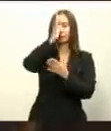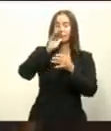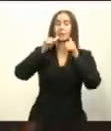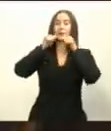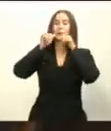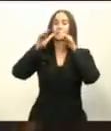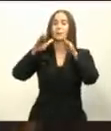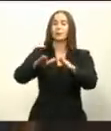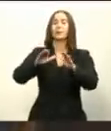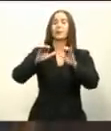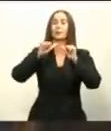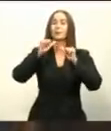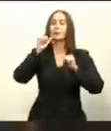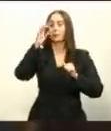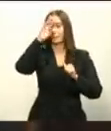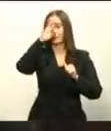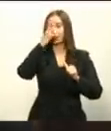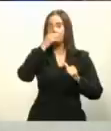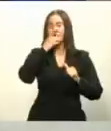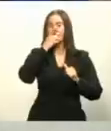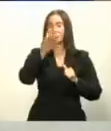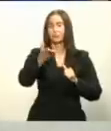Dios bendiga el pueblo dominicano.